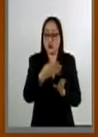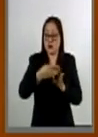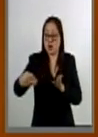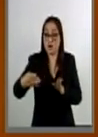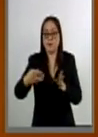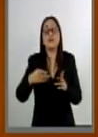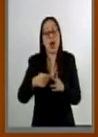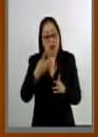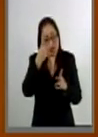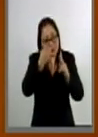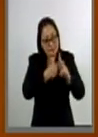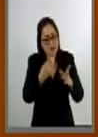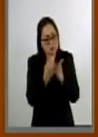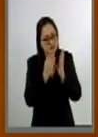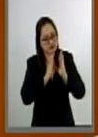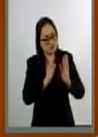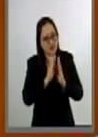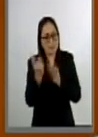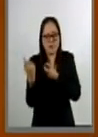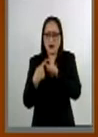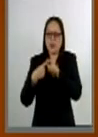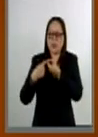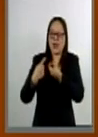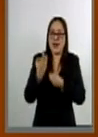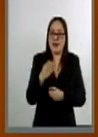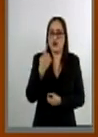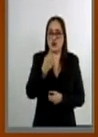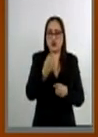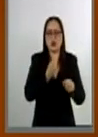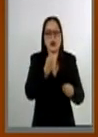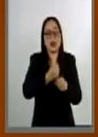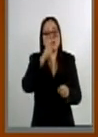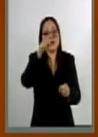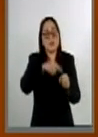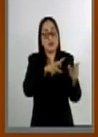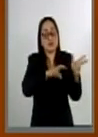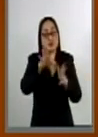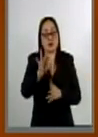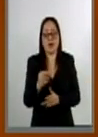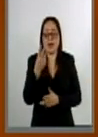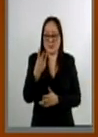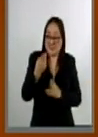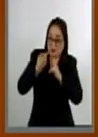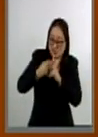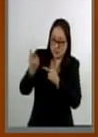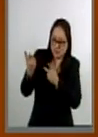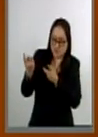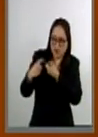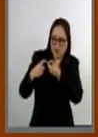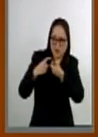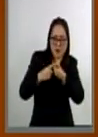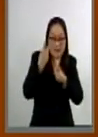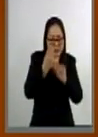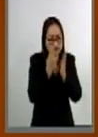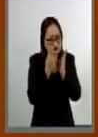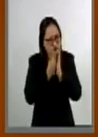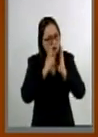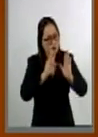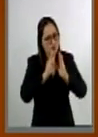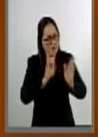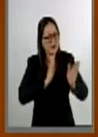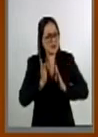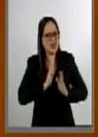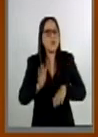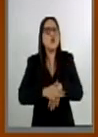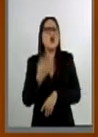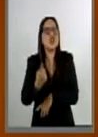quienes fueron encuadrados el 1 de enero de 1943. Esta militarización se instituyó como motivo de la